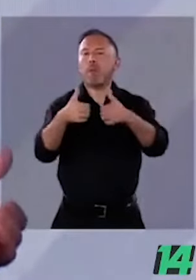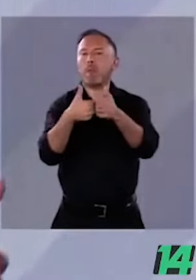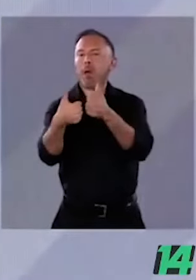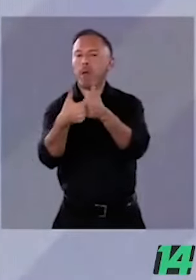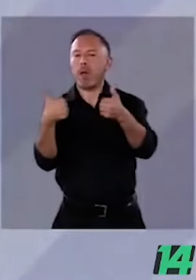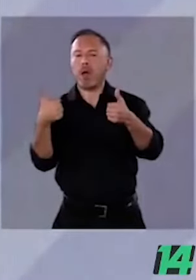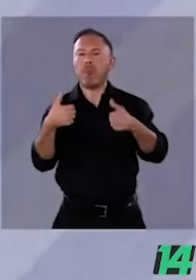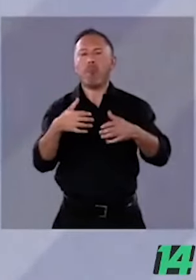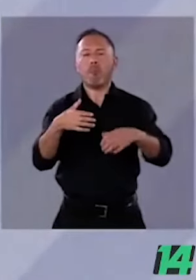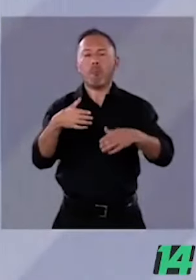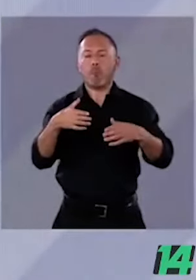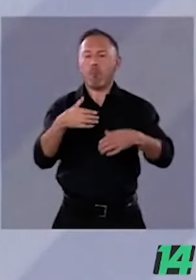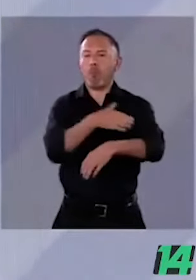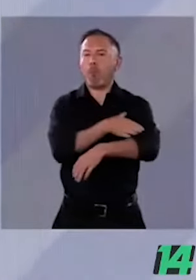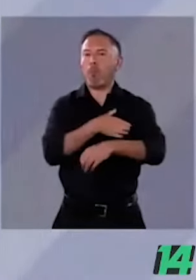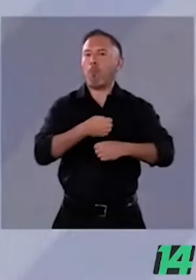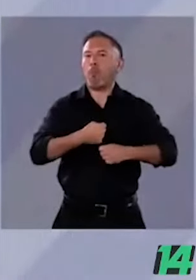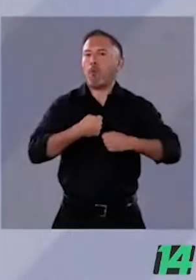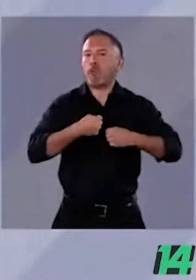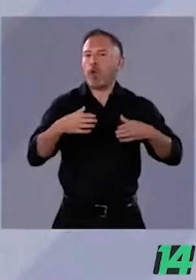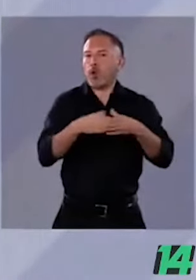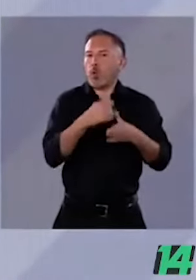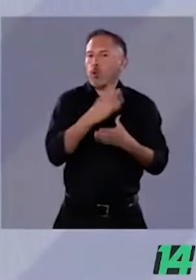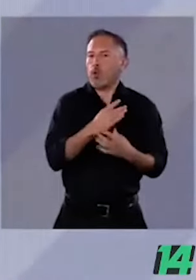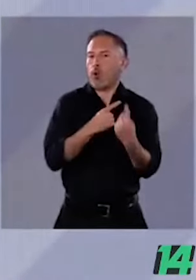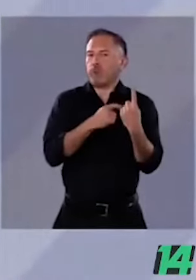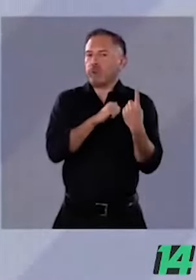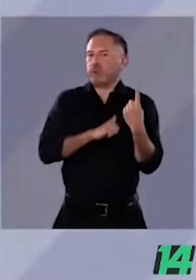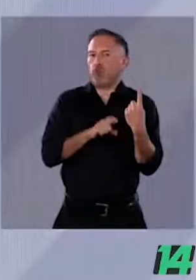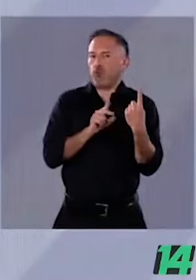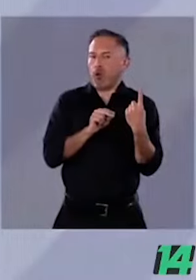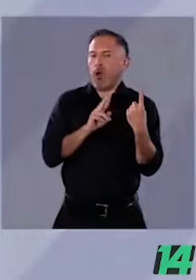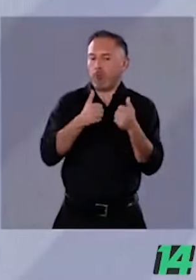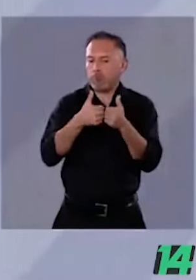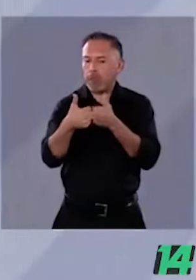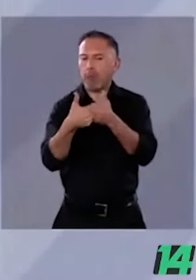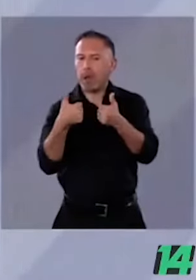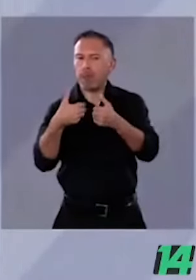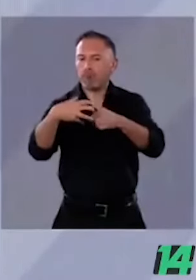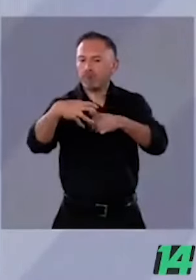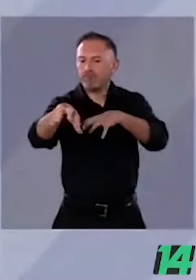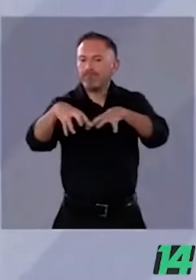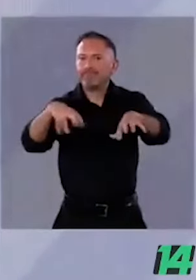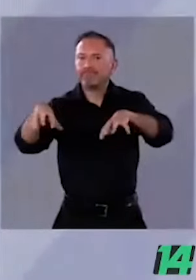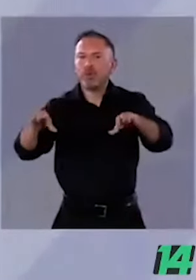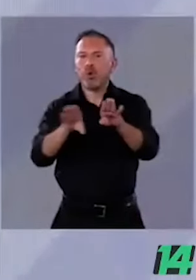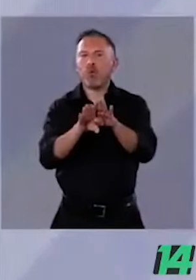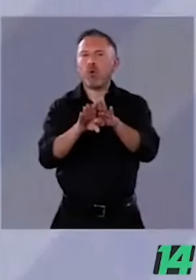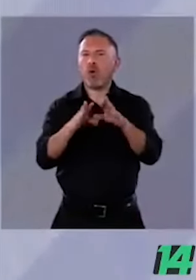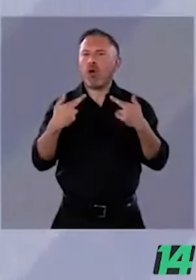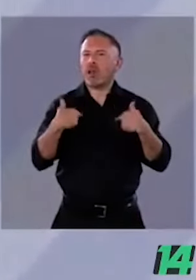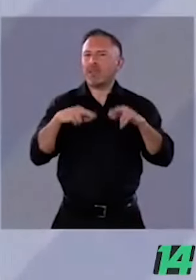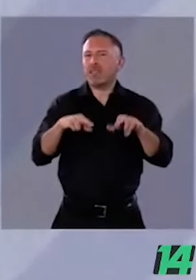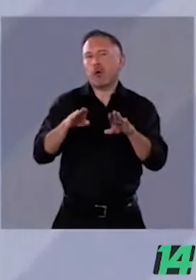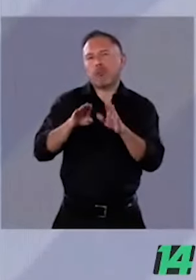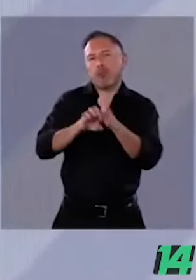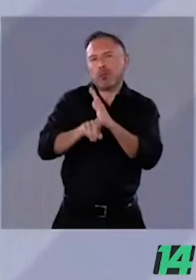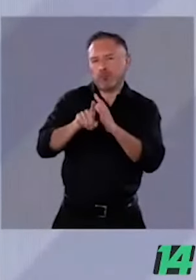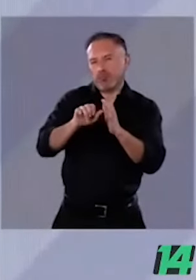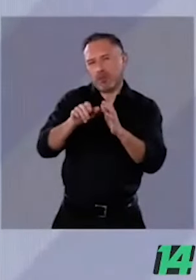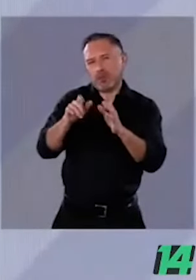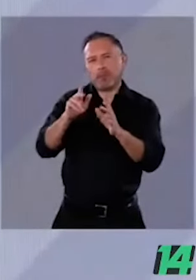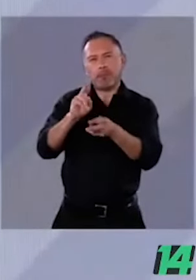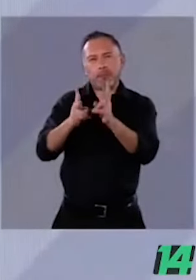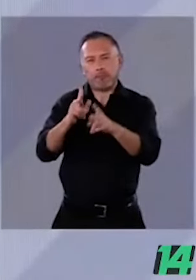que es más representativo del sentimiento de una nación, un sistema de representación pura como el parlamentario, y